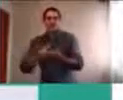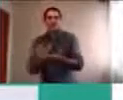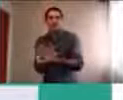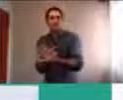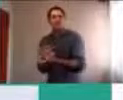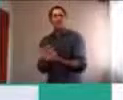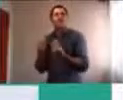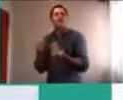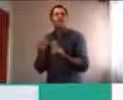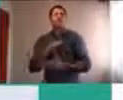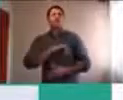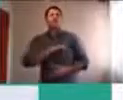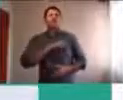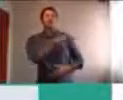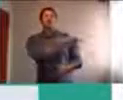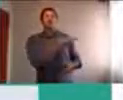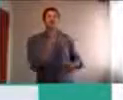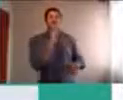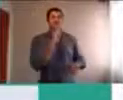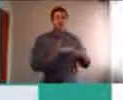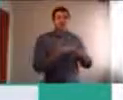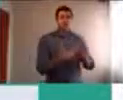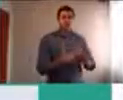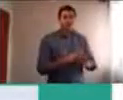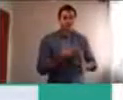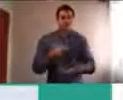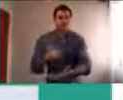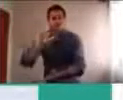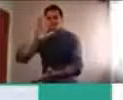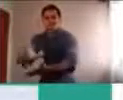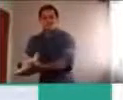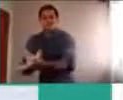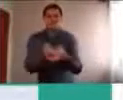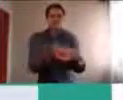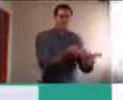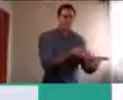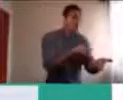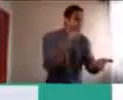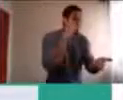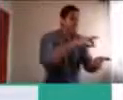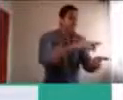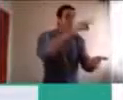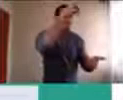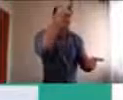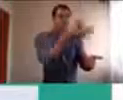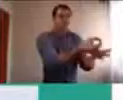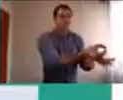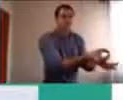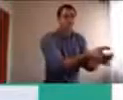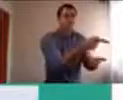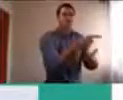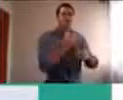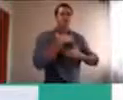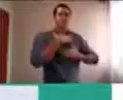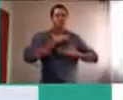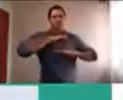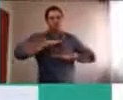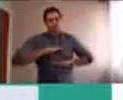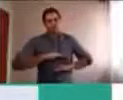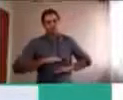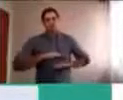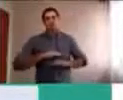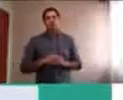todos, también. Por eso, es lo importante, lo singular, y en esto no podemos homogeneizar. Somos todos seres